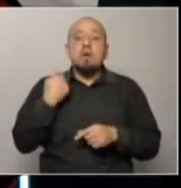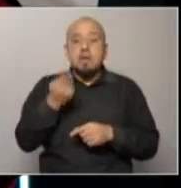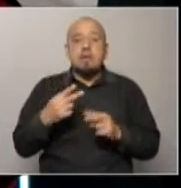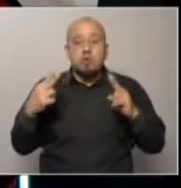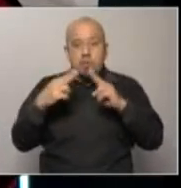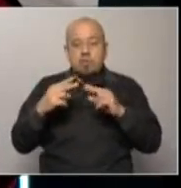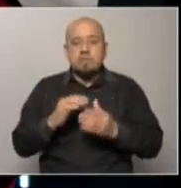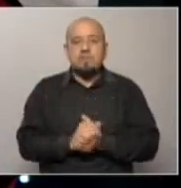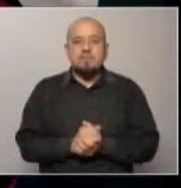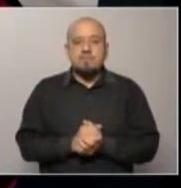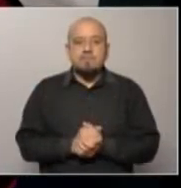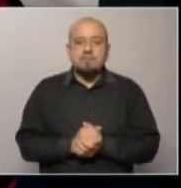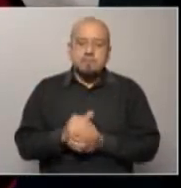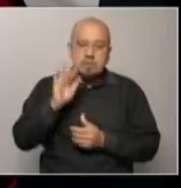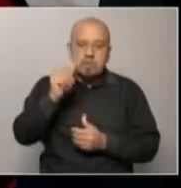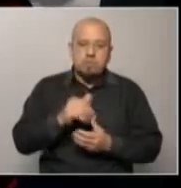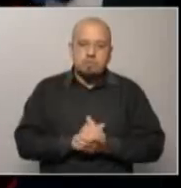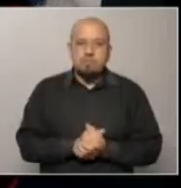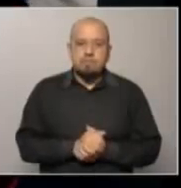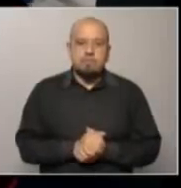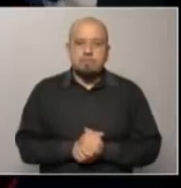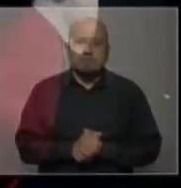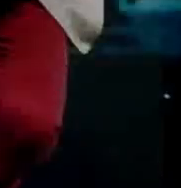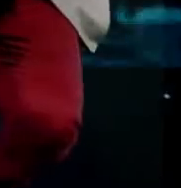nos vemos mañana hasta mañana entonces muy buenas noches